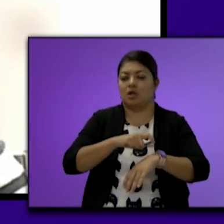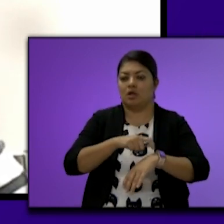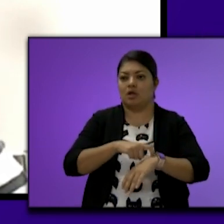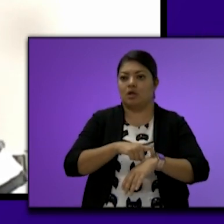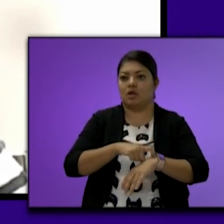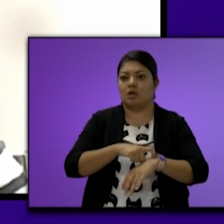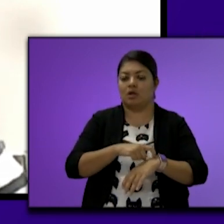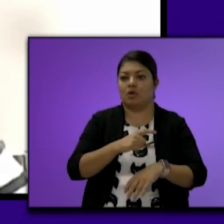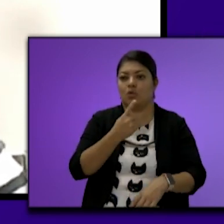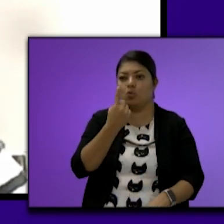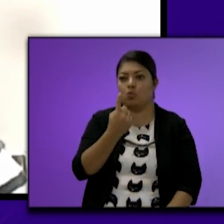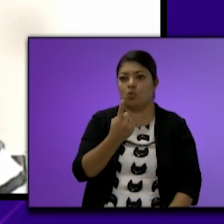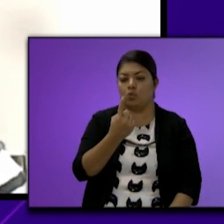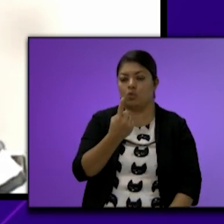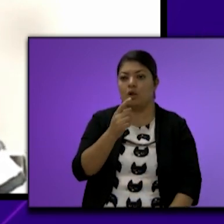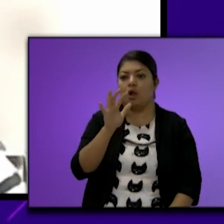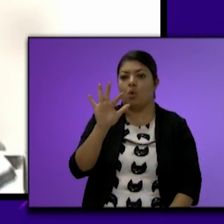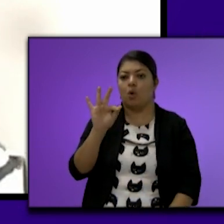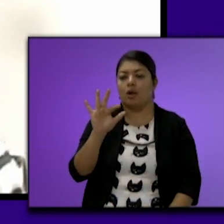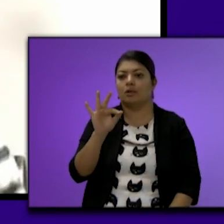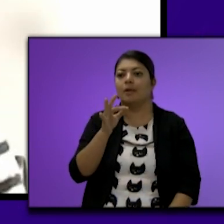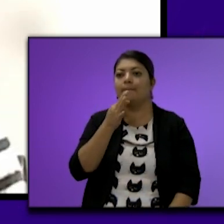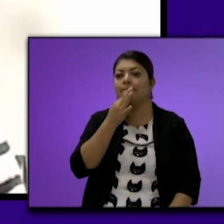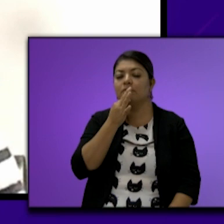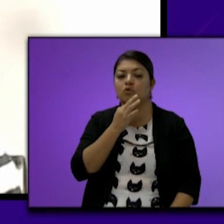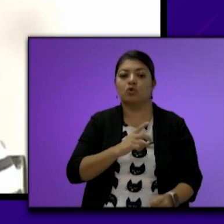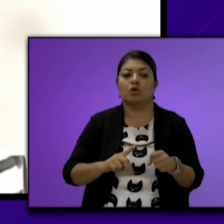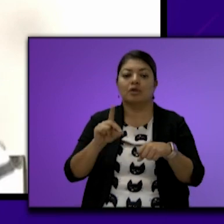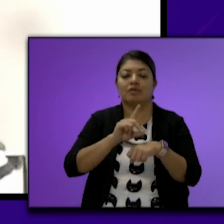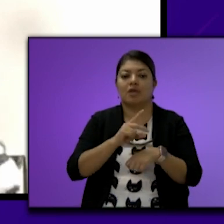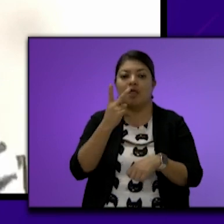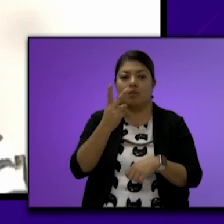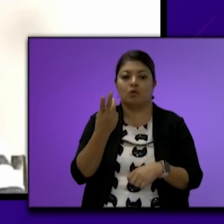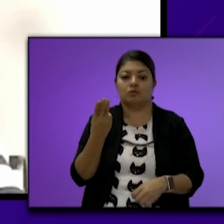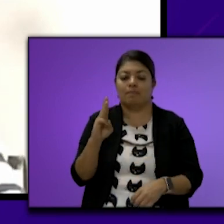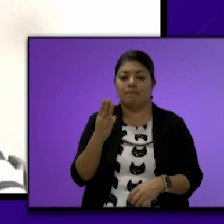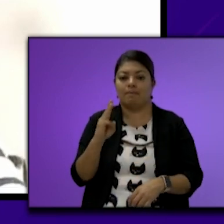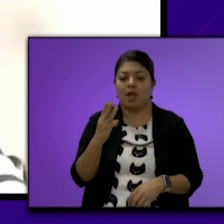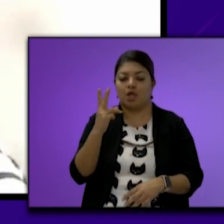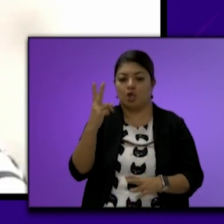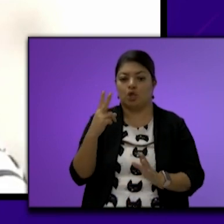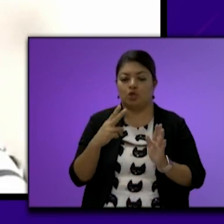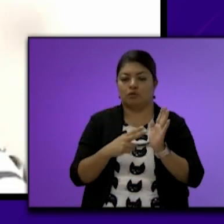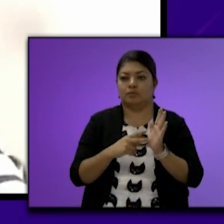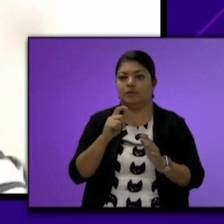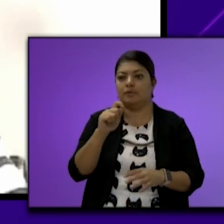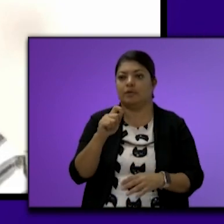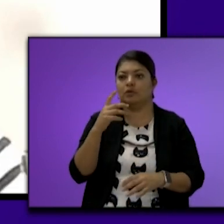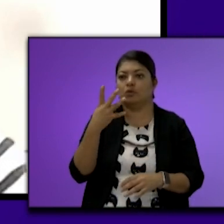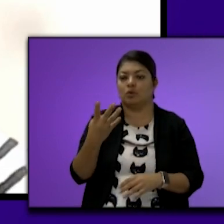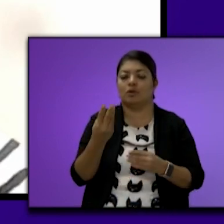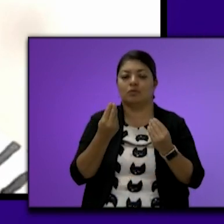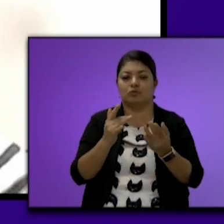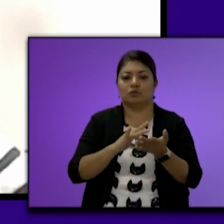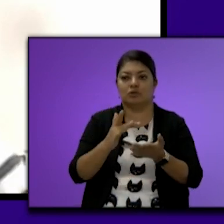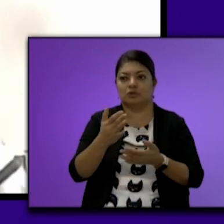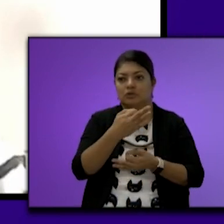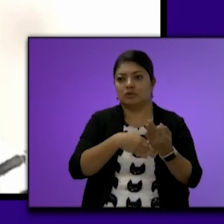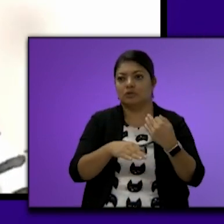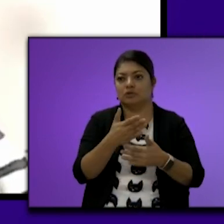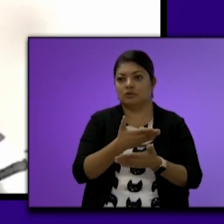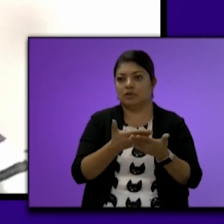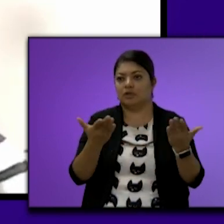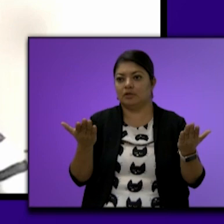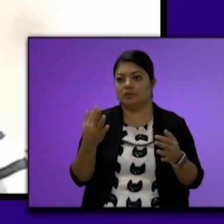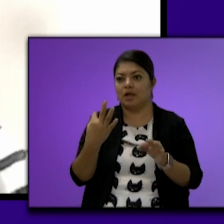13 horas Con 40 minutos Del día 2 de mayo Del año 2024 Muchas gracias Muchas gracias a